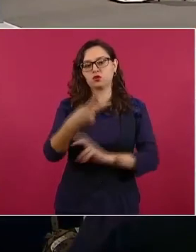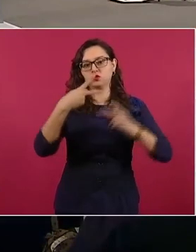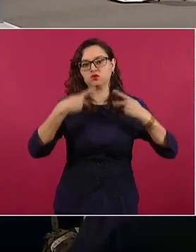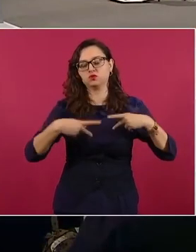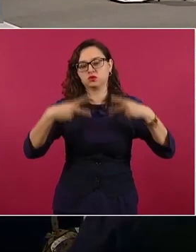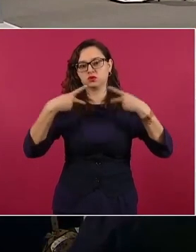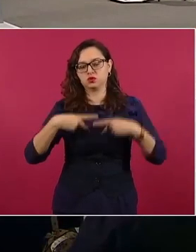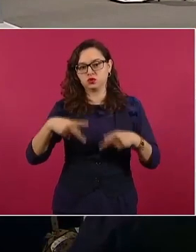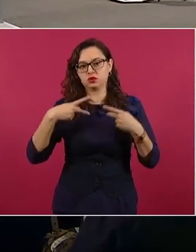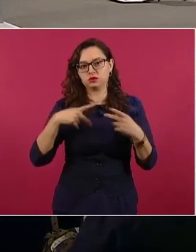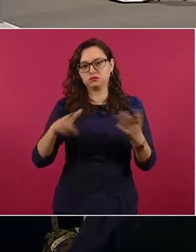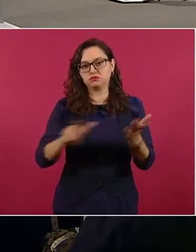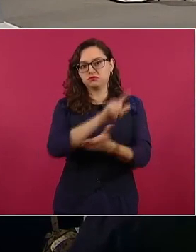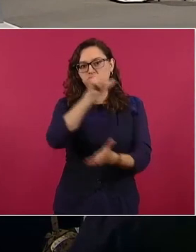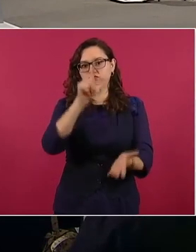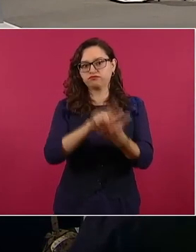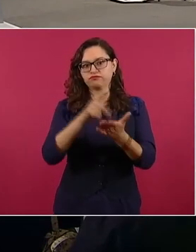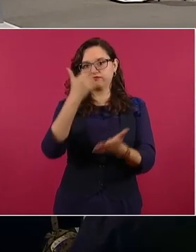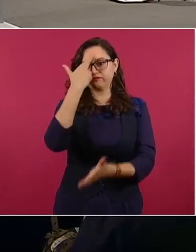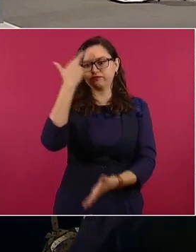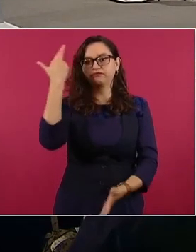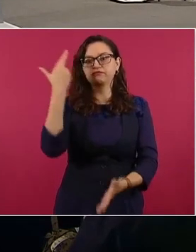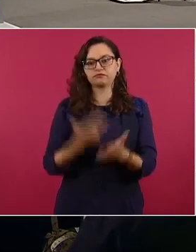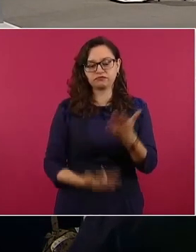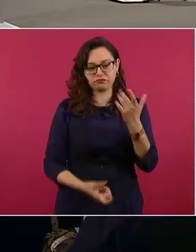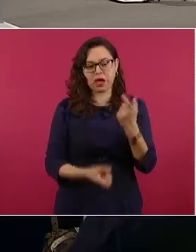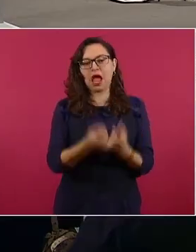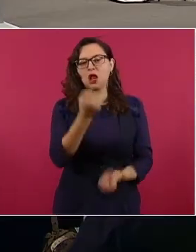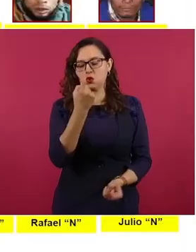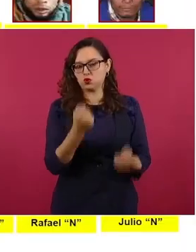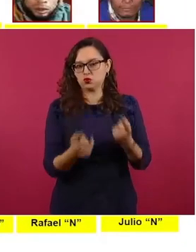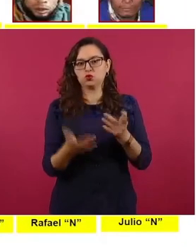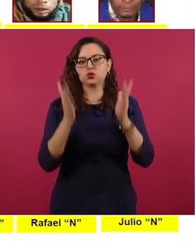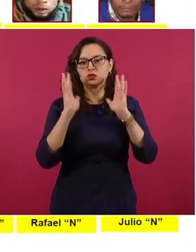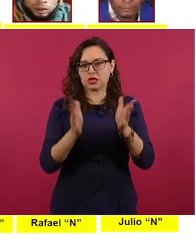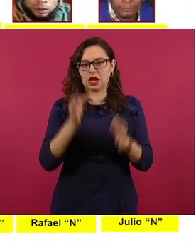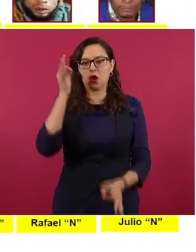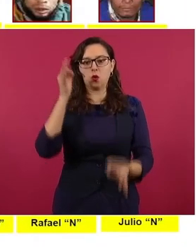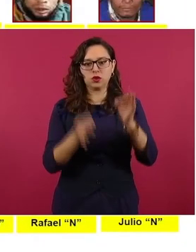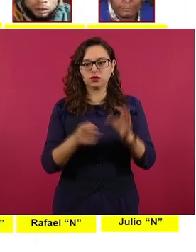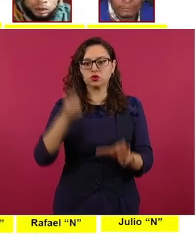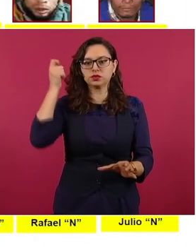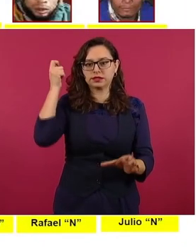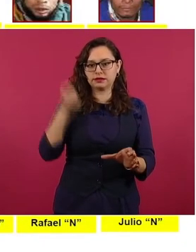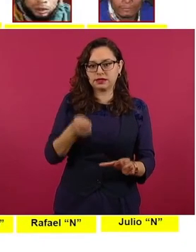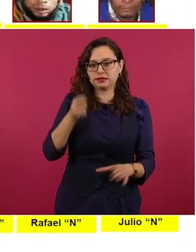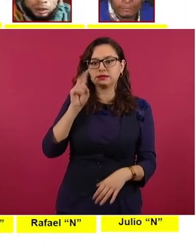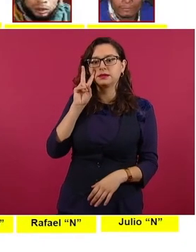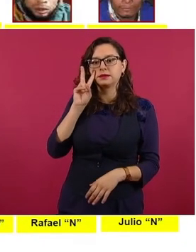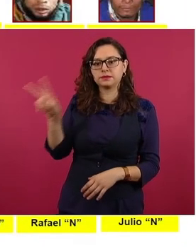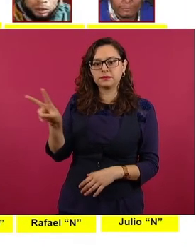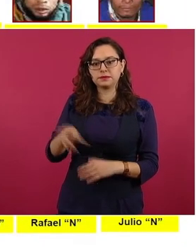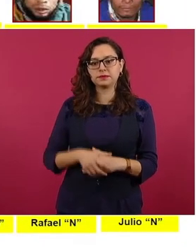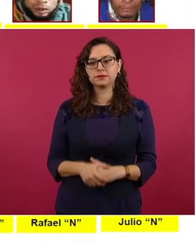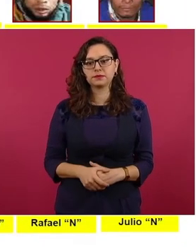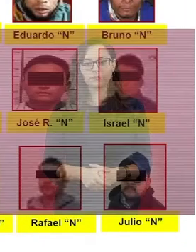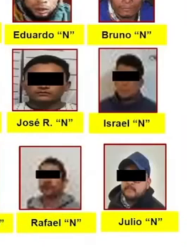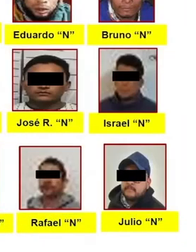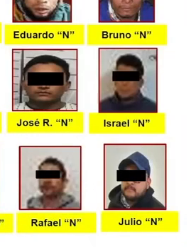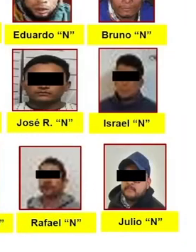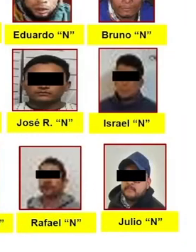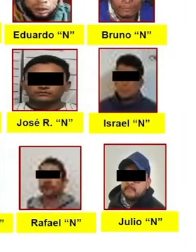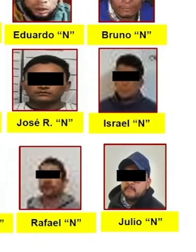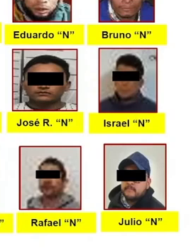violencia, algunos de los cuales ya están sentenciados y son diferentes acciones en los